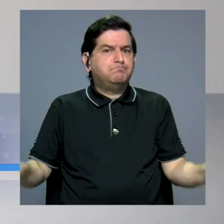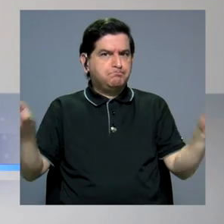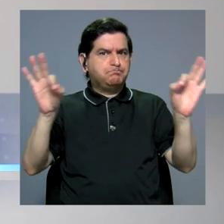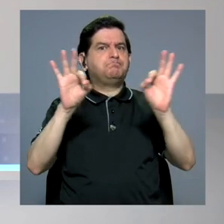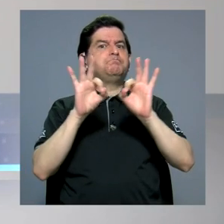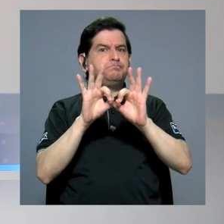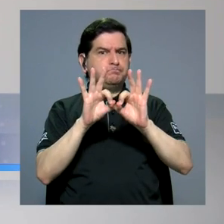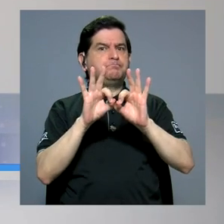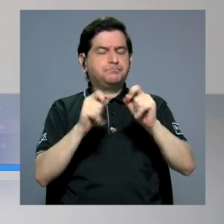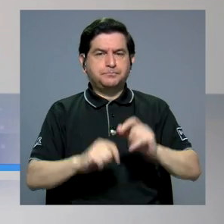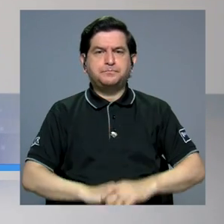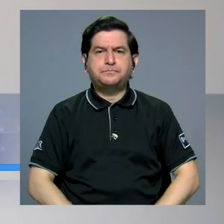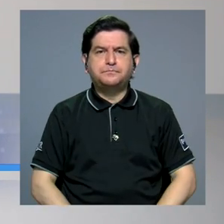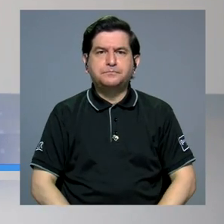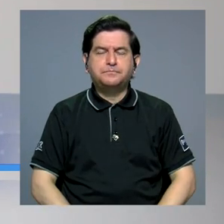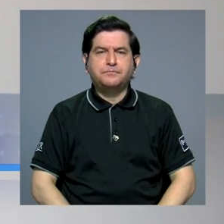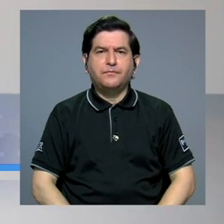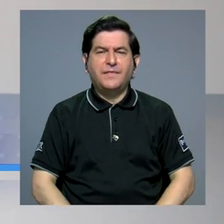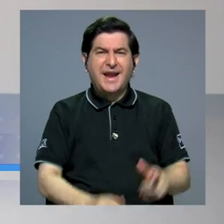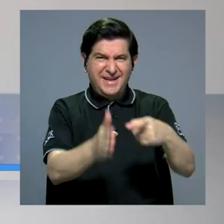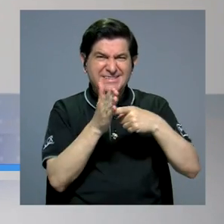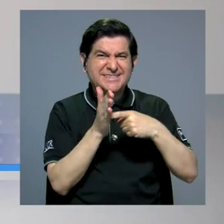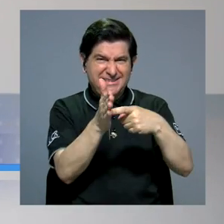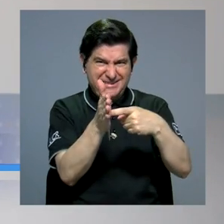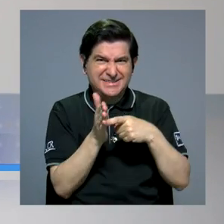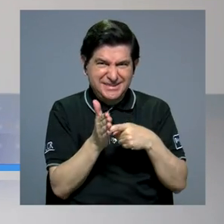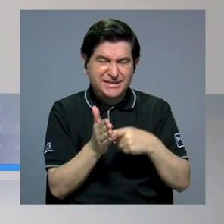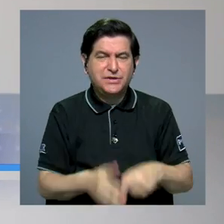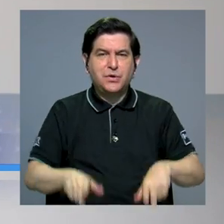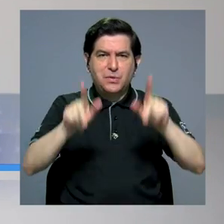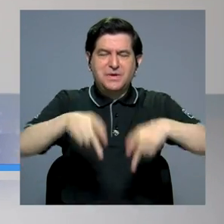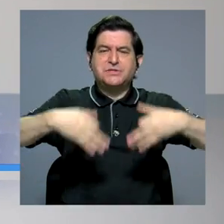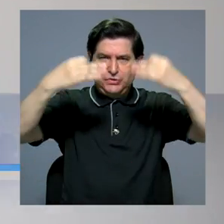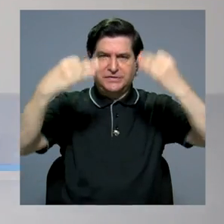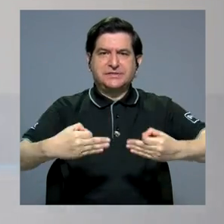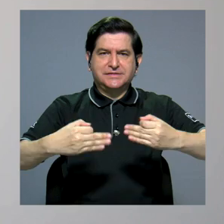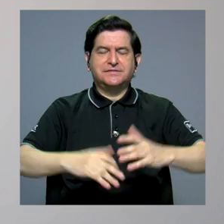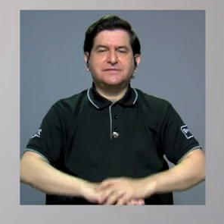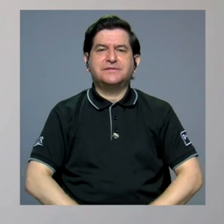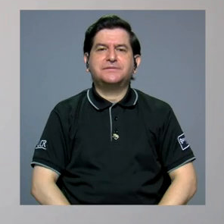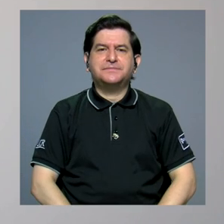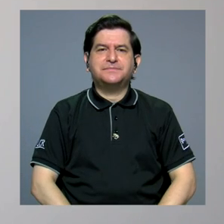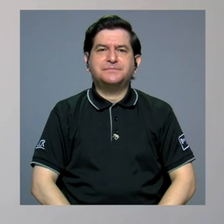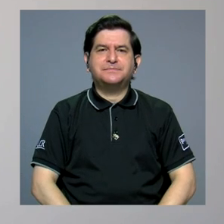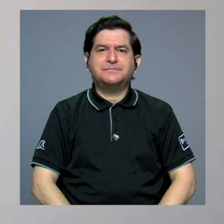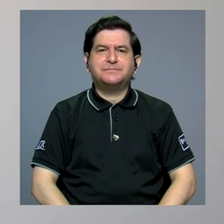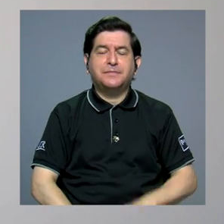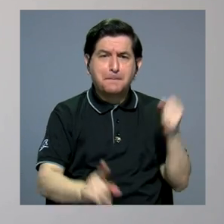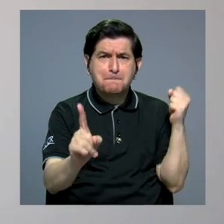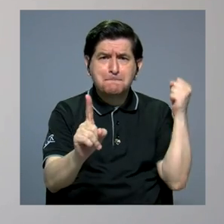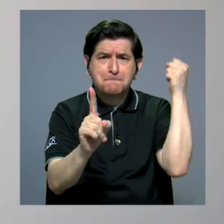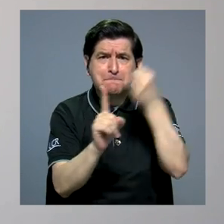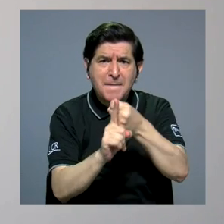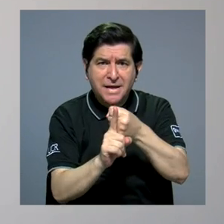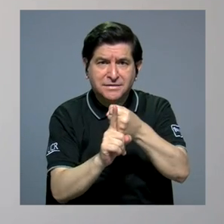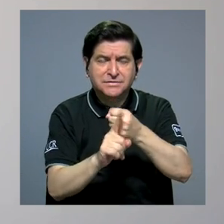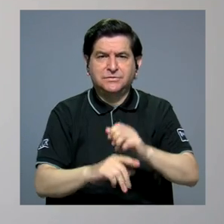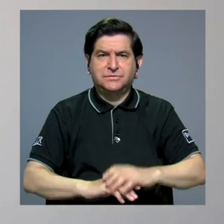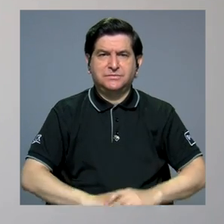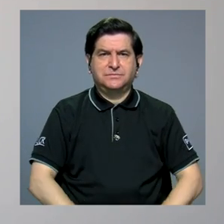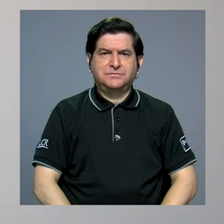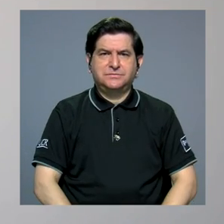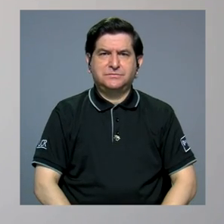porque fue exigida por los tomadores de decisiones. Entonces, el impacto está en que